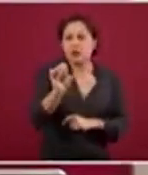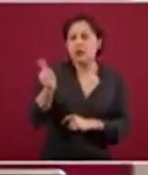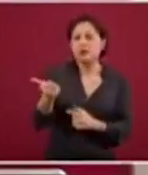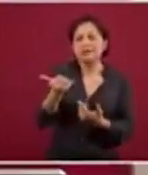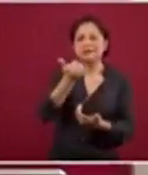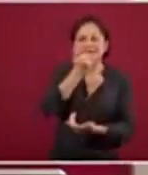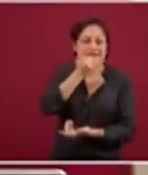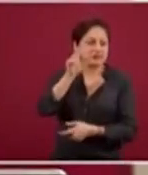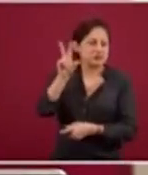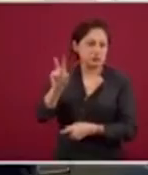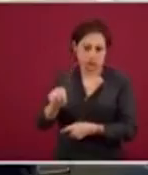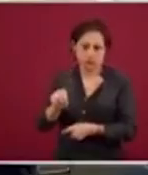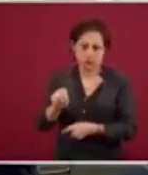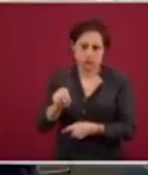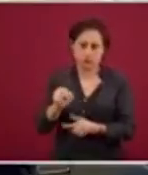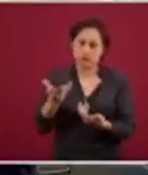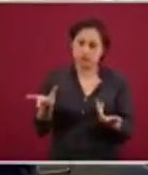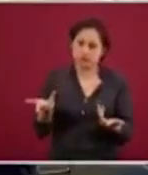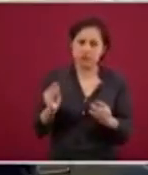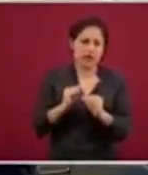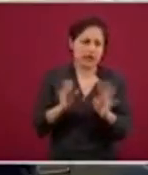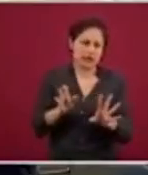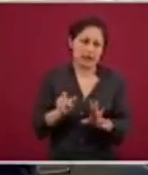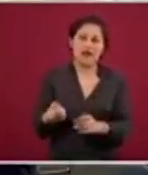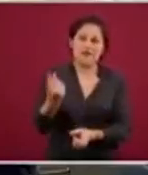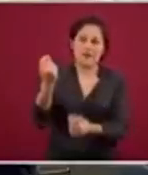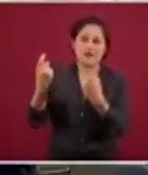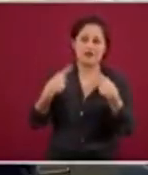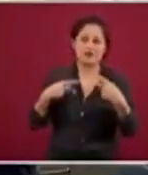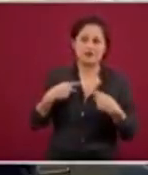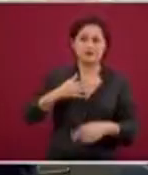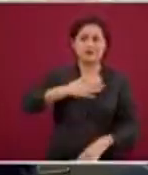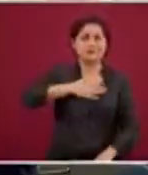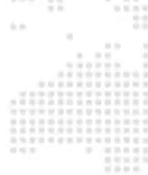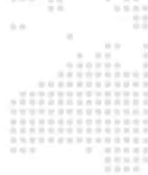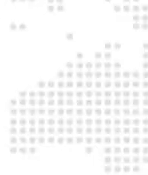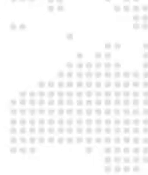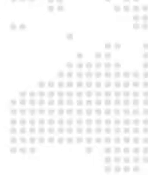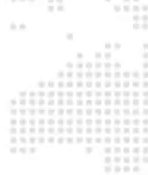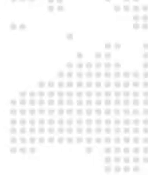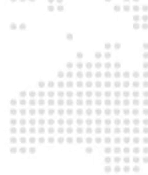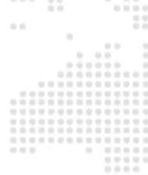los que no entran en lo esencial y deben parar tengan la inquietud.